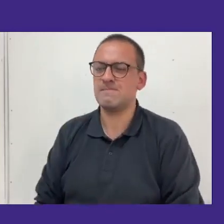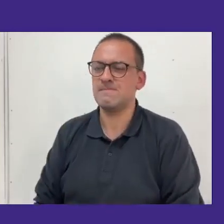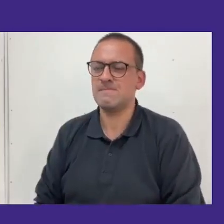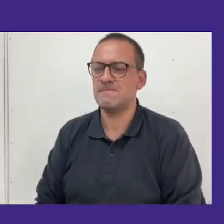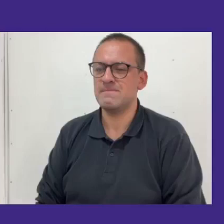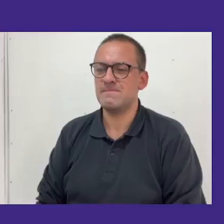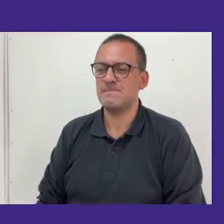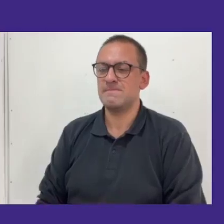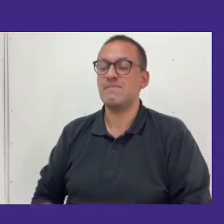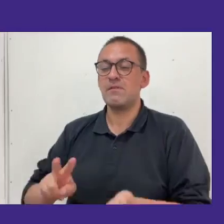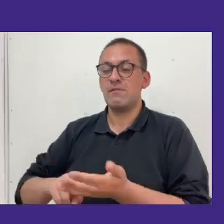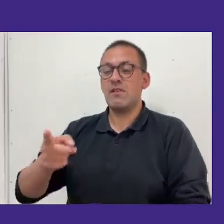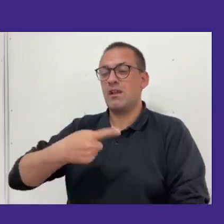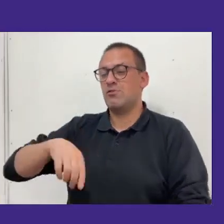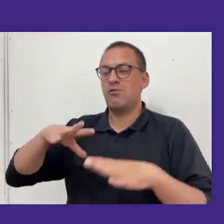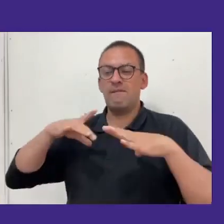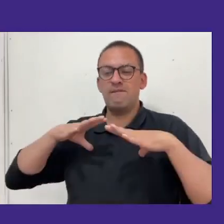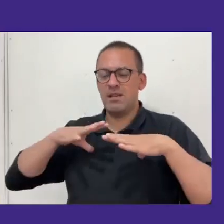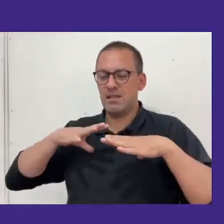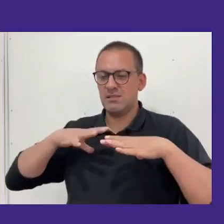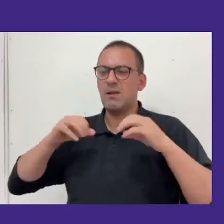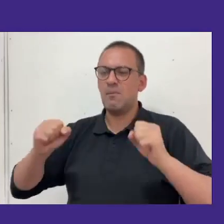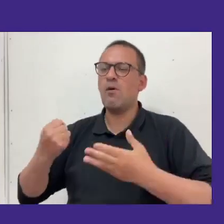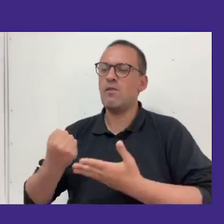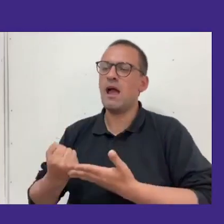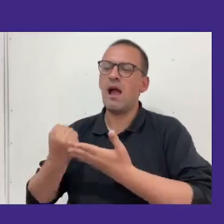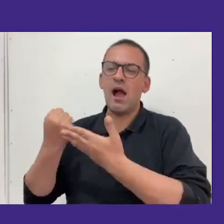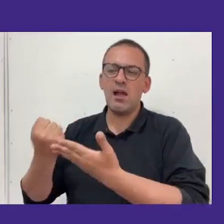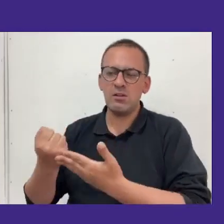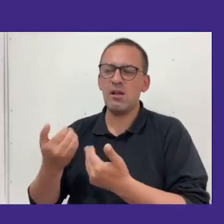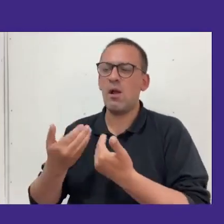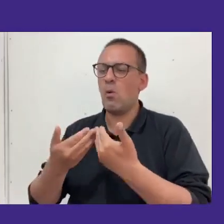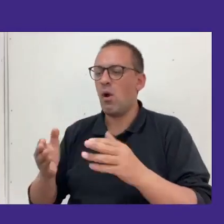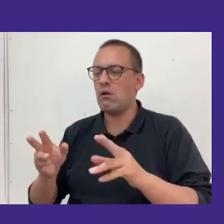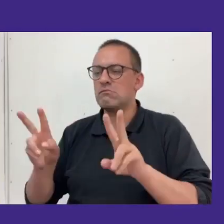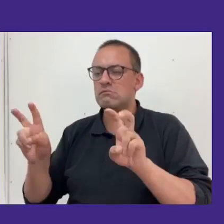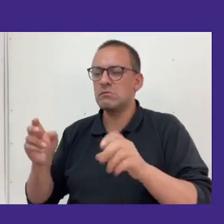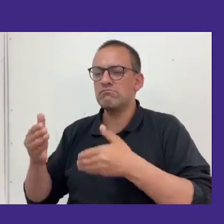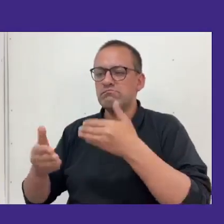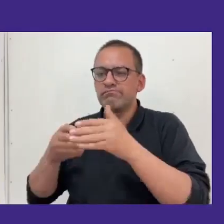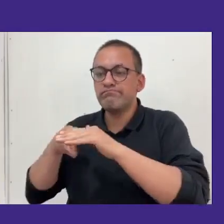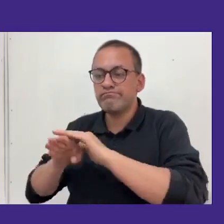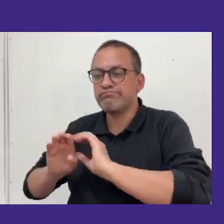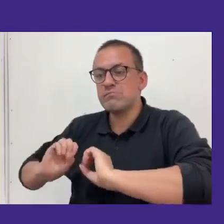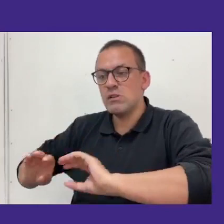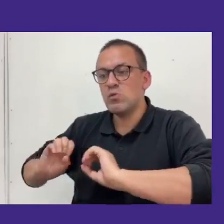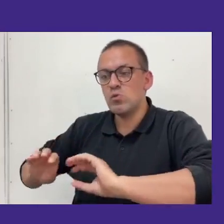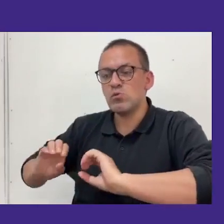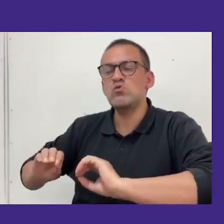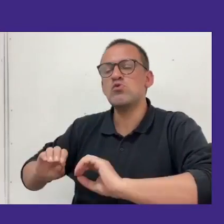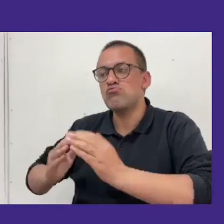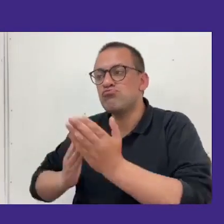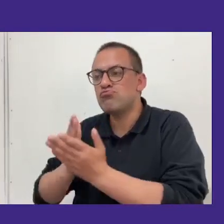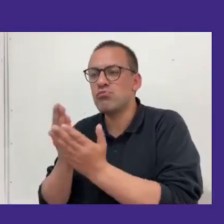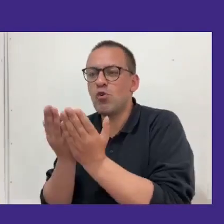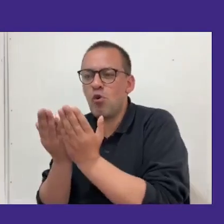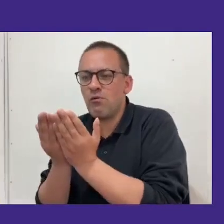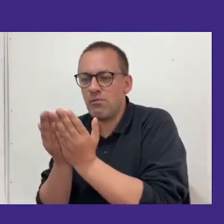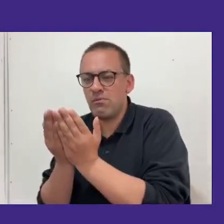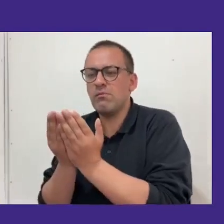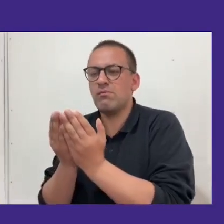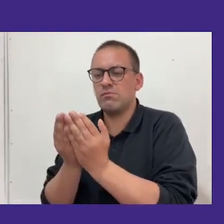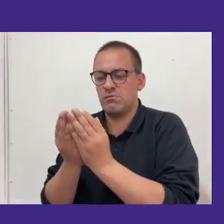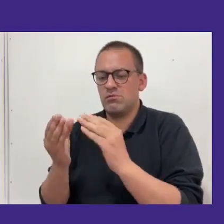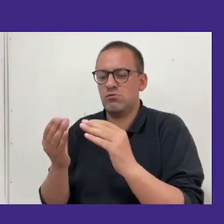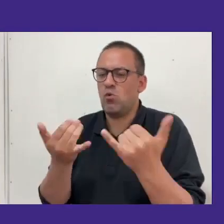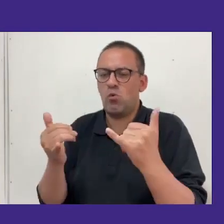nosotros felices de poder ayudar en cualquier etapa de la inducción y de que nuestro juego llegue a